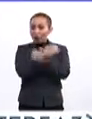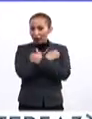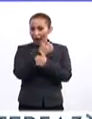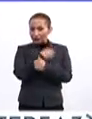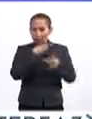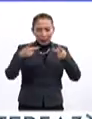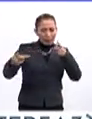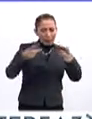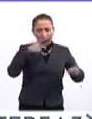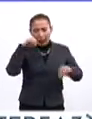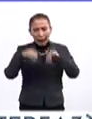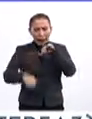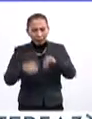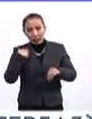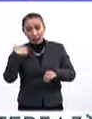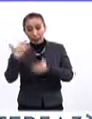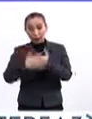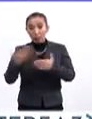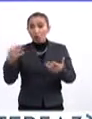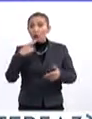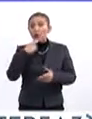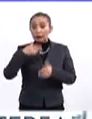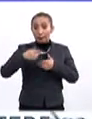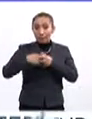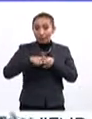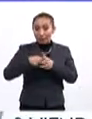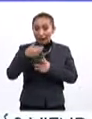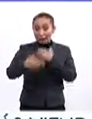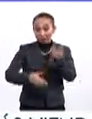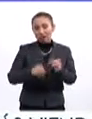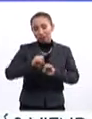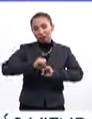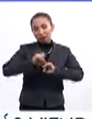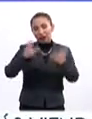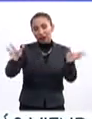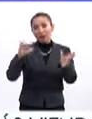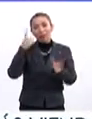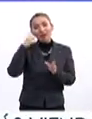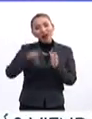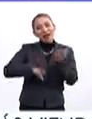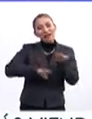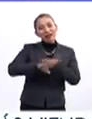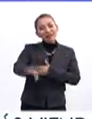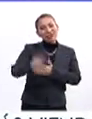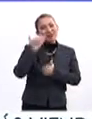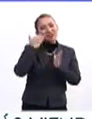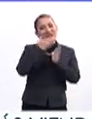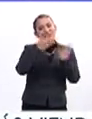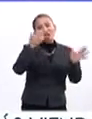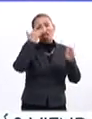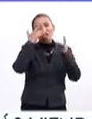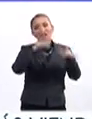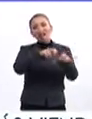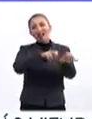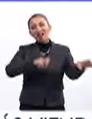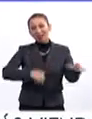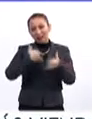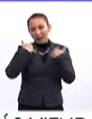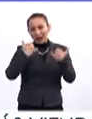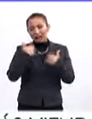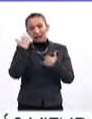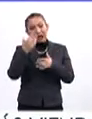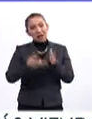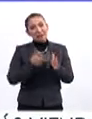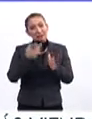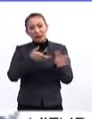está desarrollando, que se va a aplicar en nuestro país. Y, por supuesto, evitar el periodo de deserción. Este